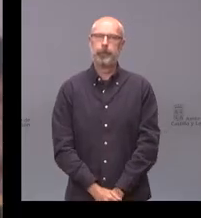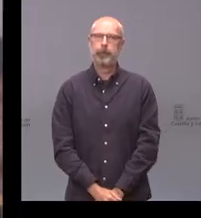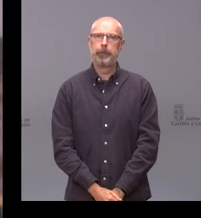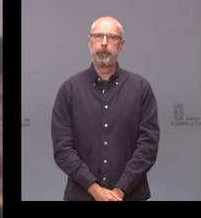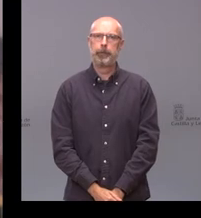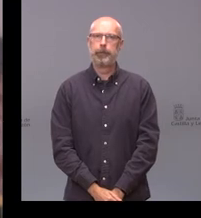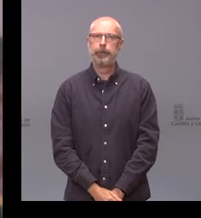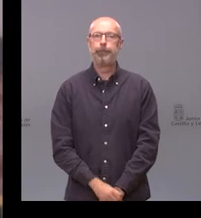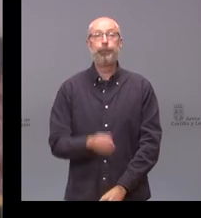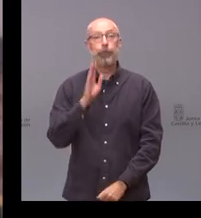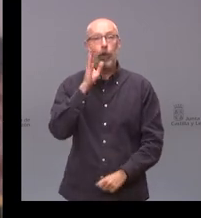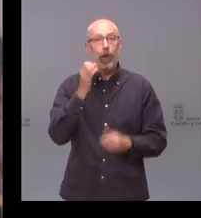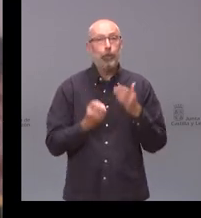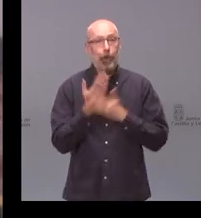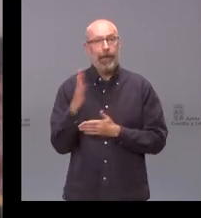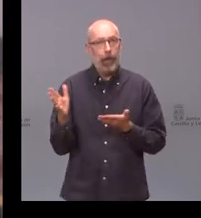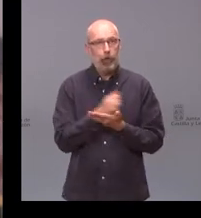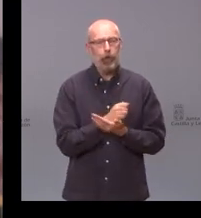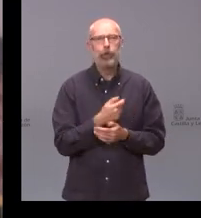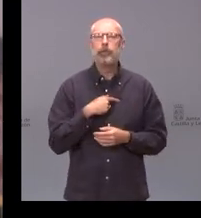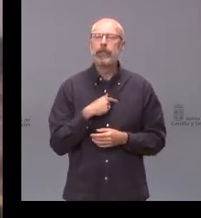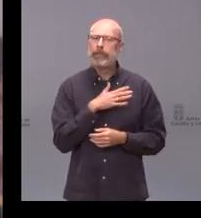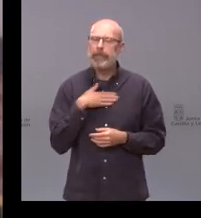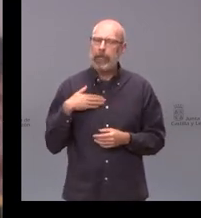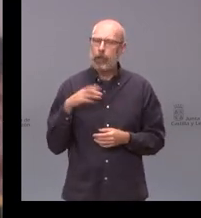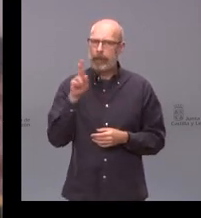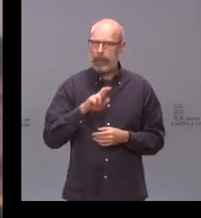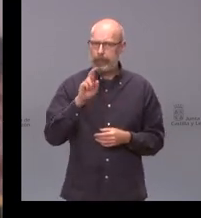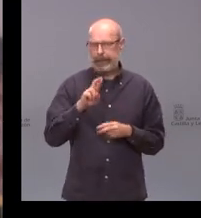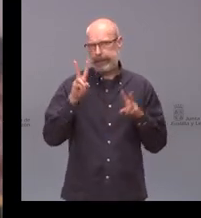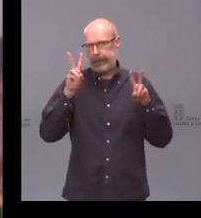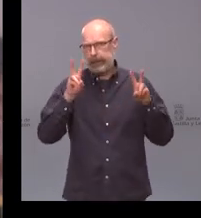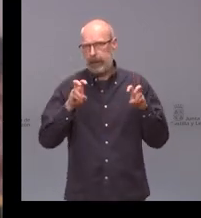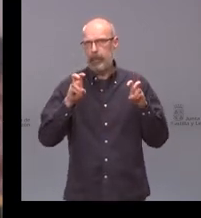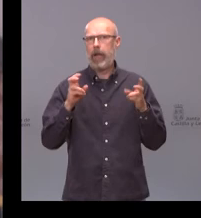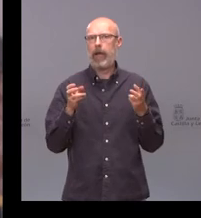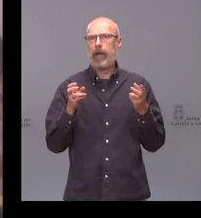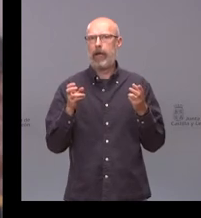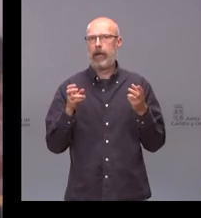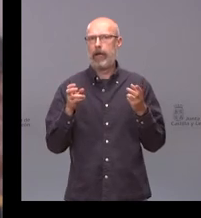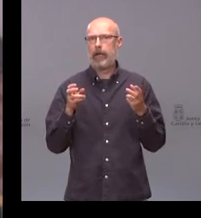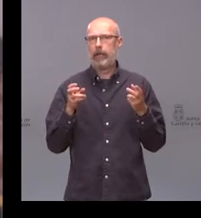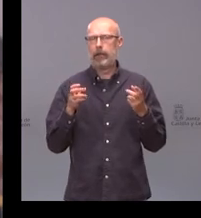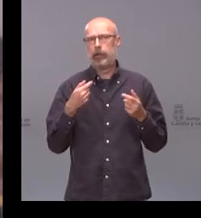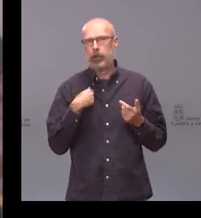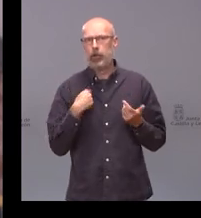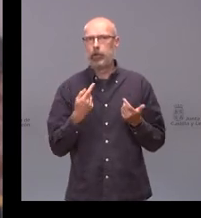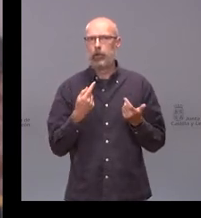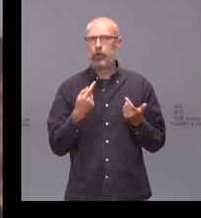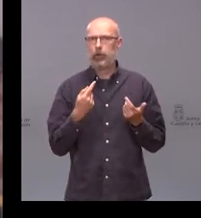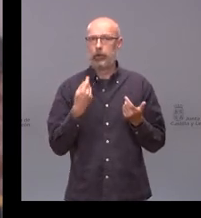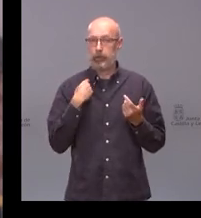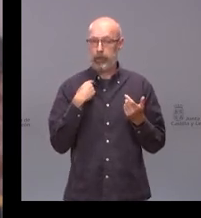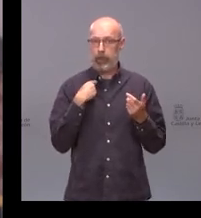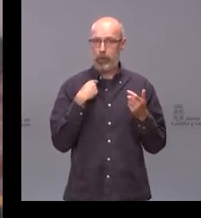Hola muy buenos días a todos a mí me gustaría insistir en un tema por el que pregunté precisamente en esta misma rueda de